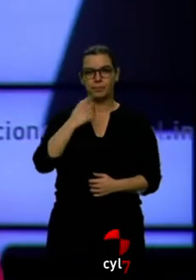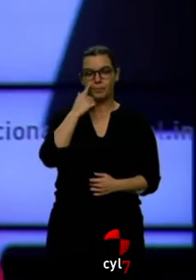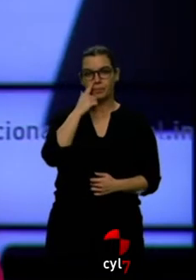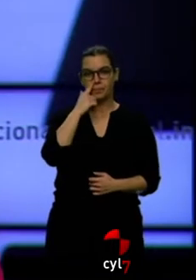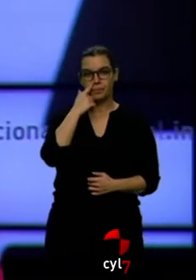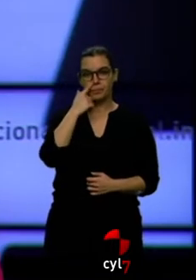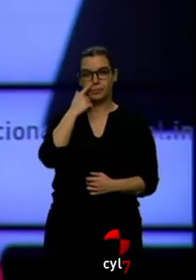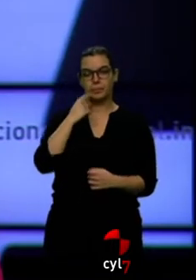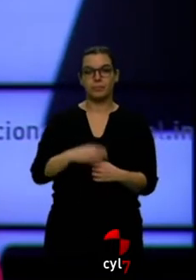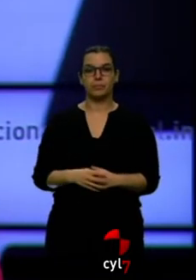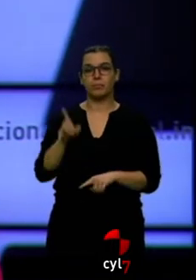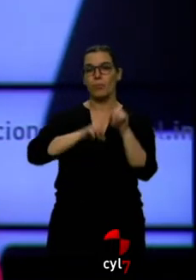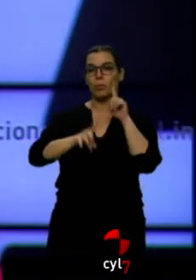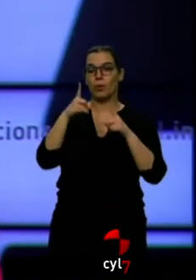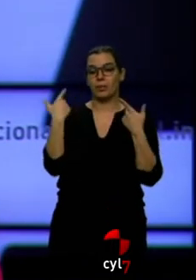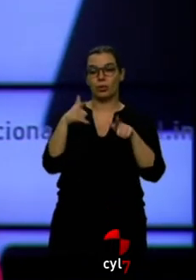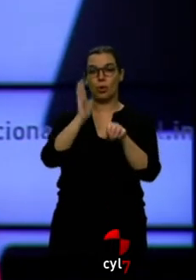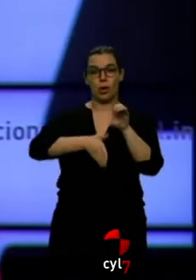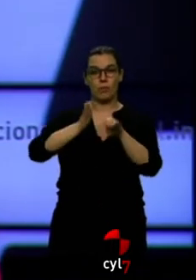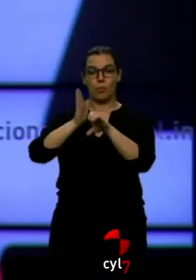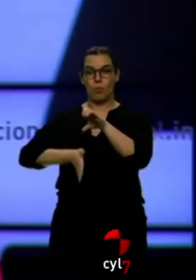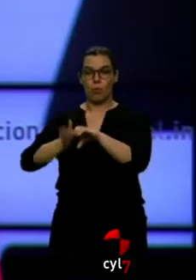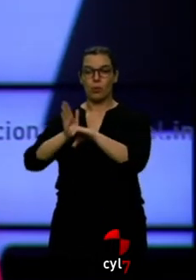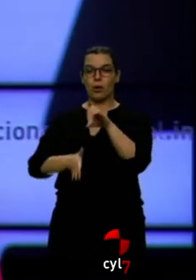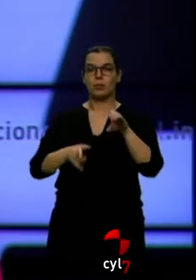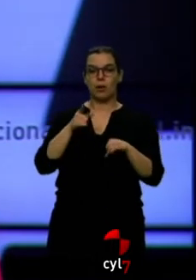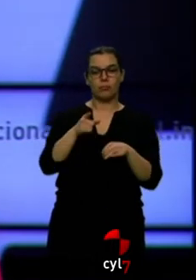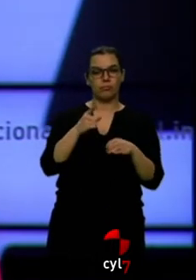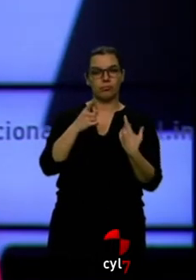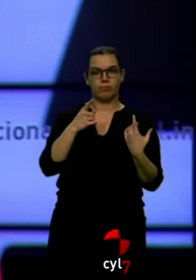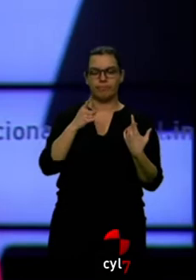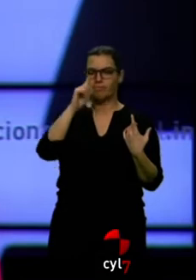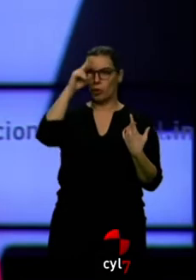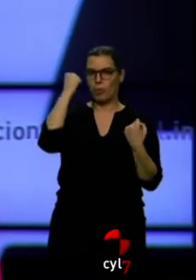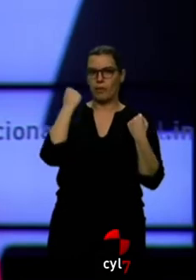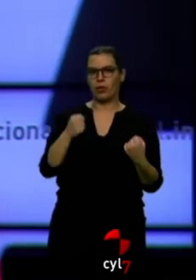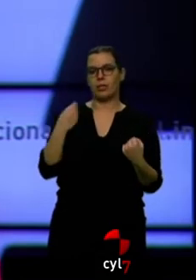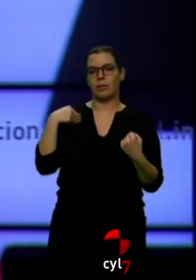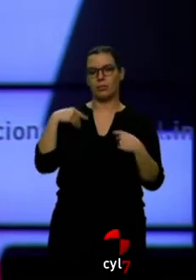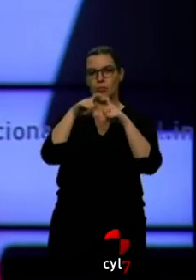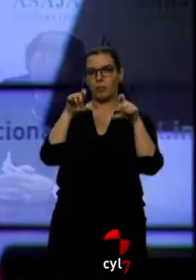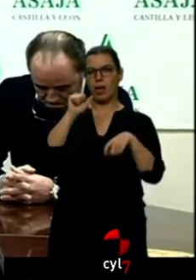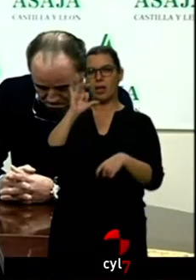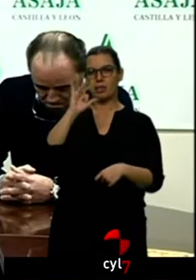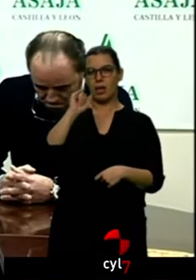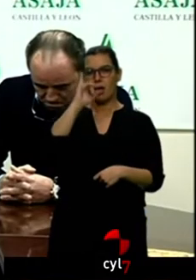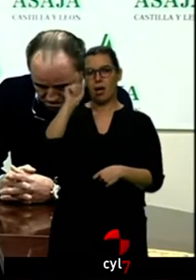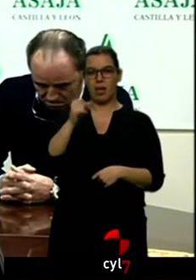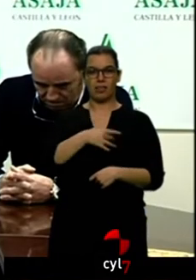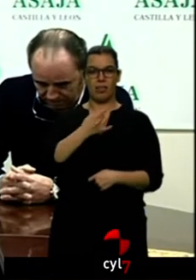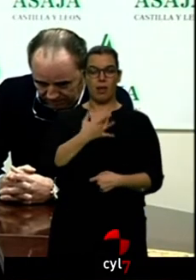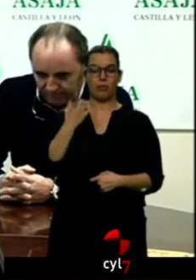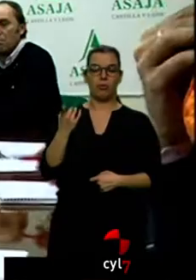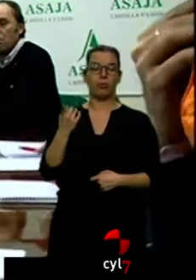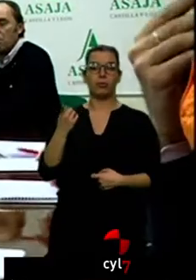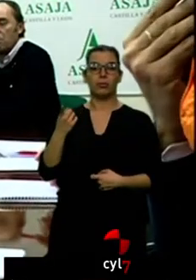La crisis del sector remolachero está muy presente en las preocupaciones de Asaja, que ayer hacía su balance anual. Desde